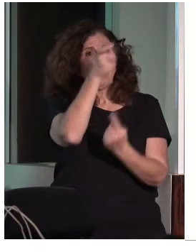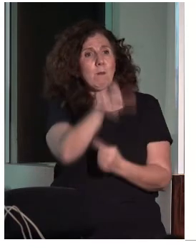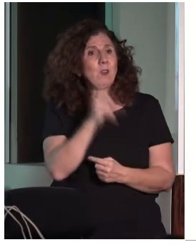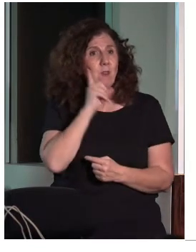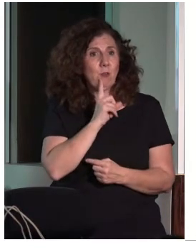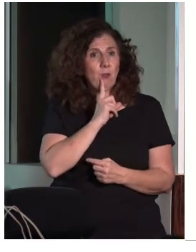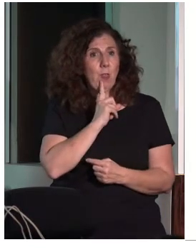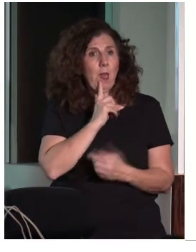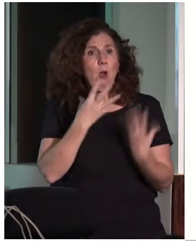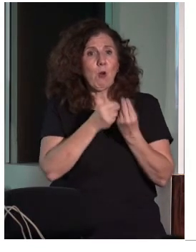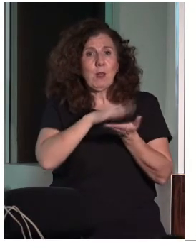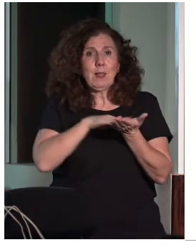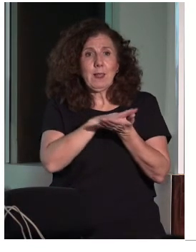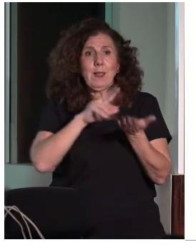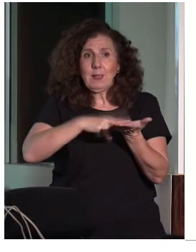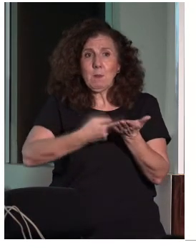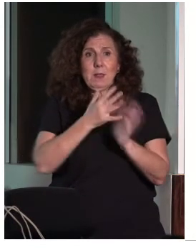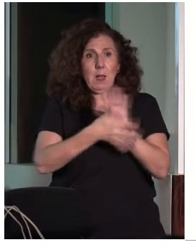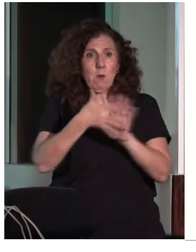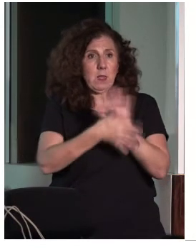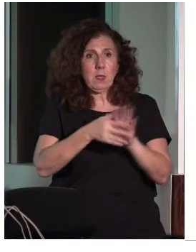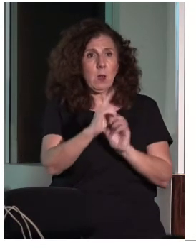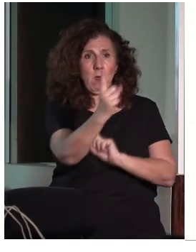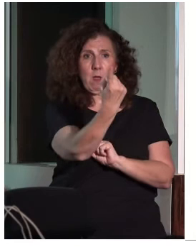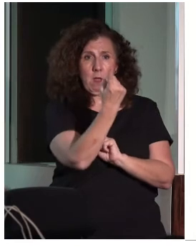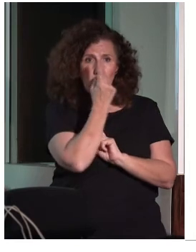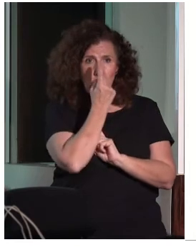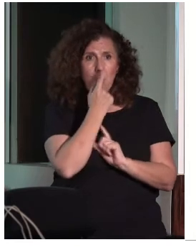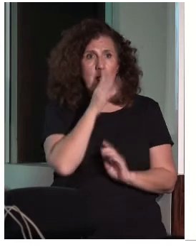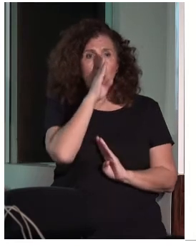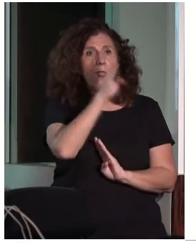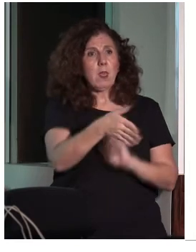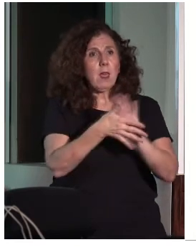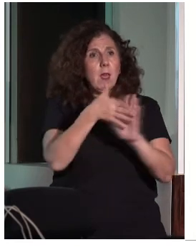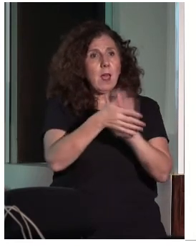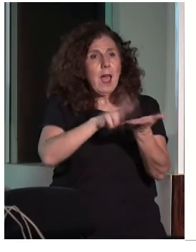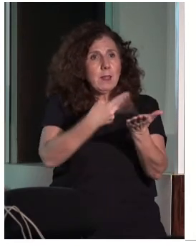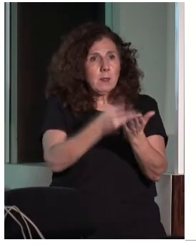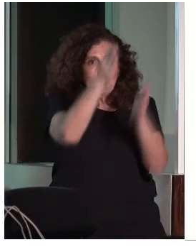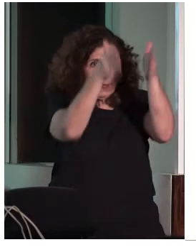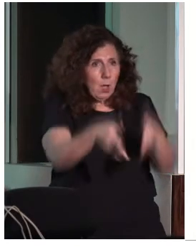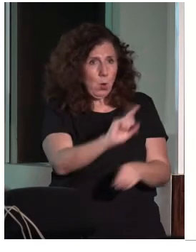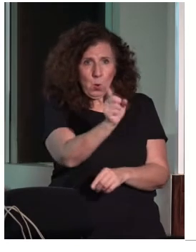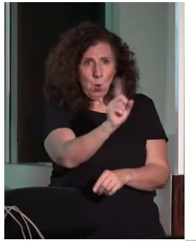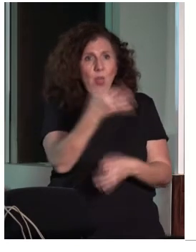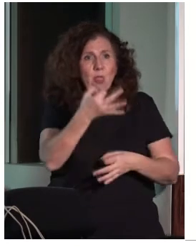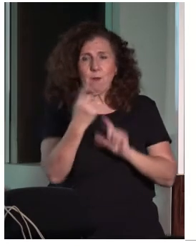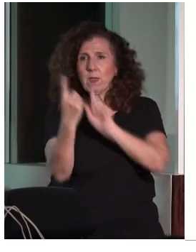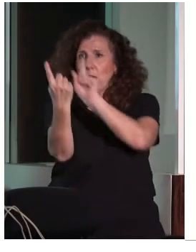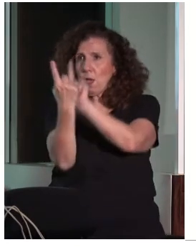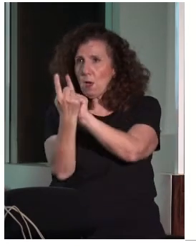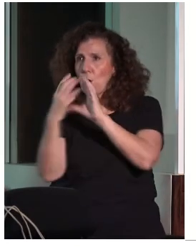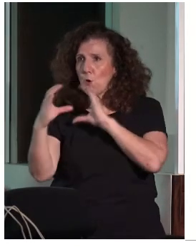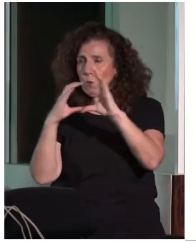recurso del intérprete de lengua de signos, no se dirijan al intérprete, porque con quien se tienen que comunicar es con la persona sorda. O sea, que